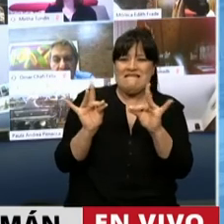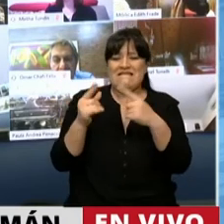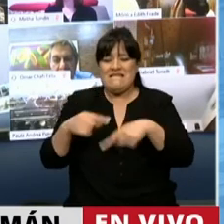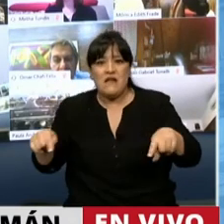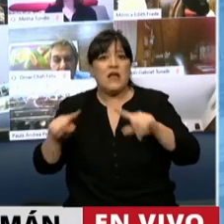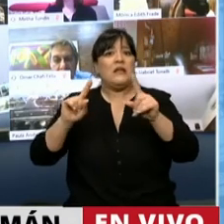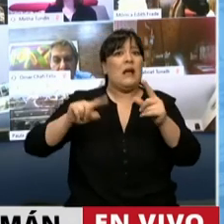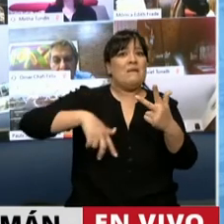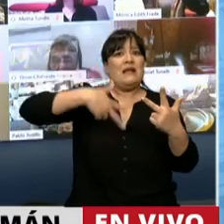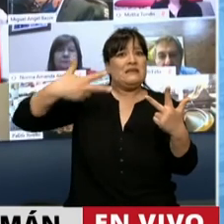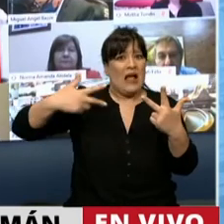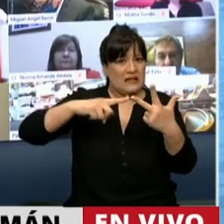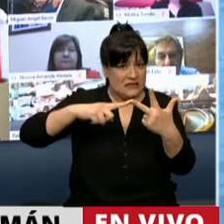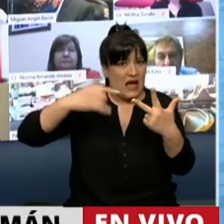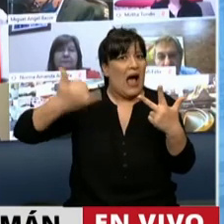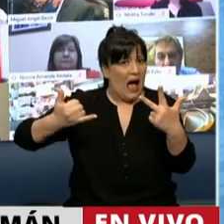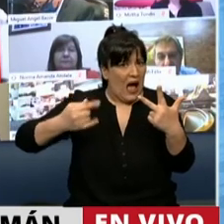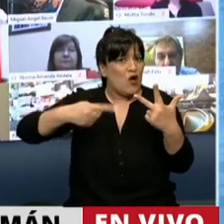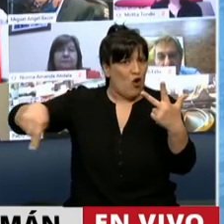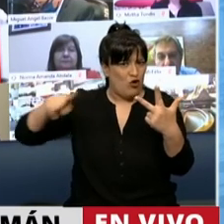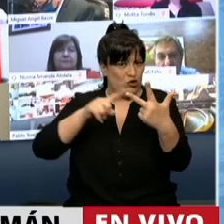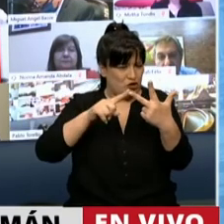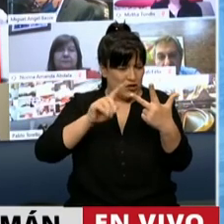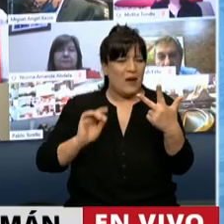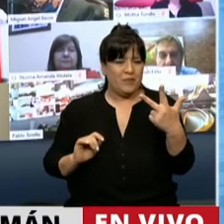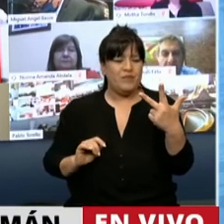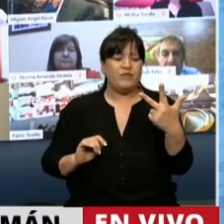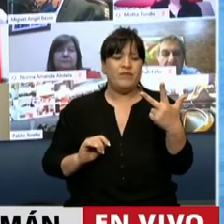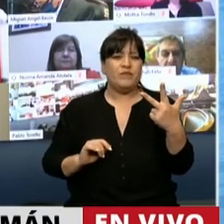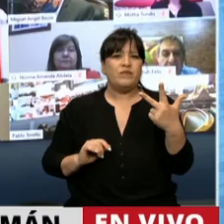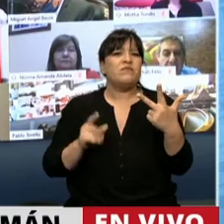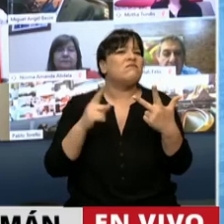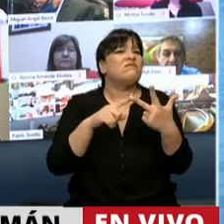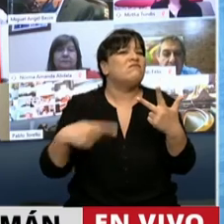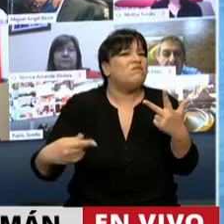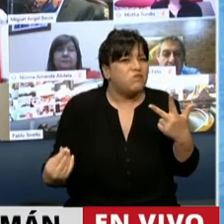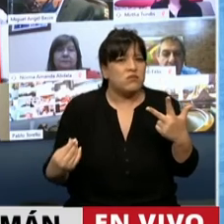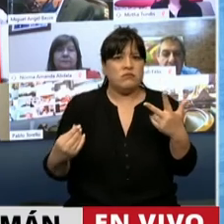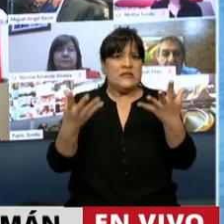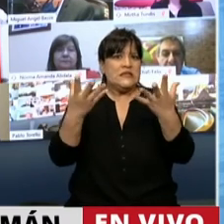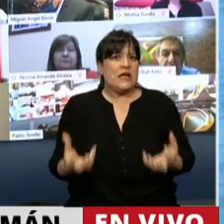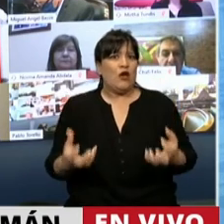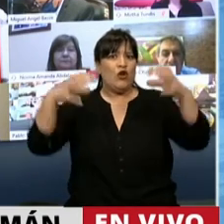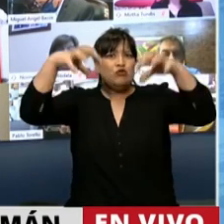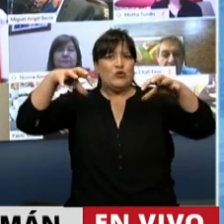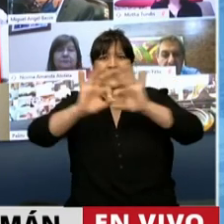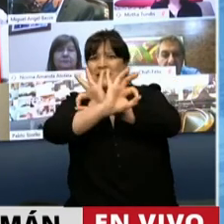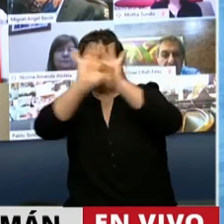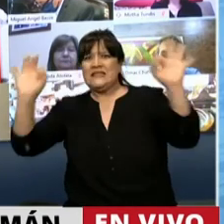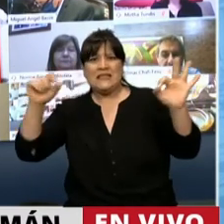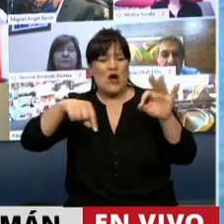agrega un tercer elemento, un tercer factor, como es la sequía por la que estamos